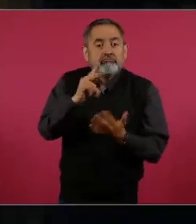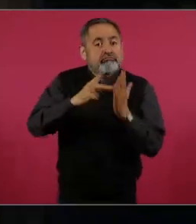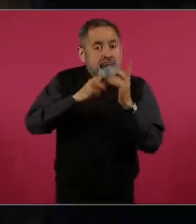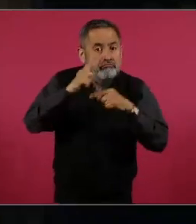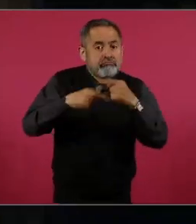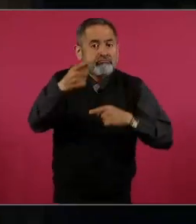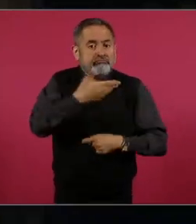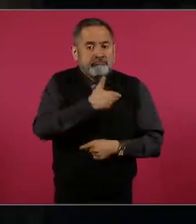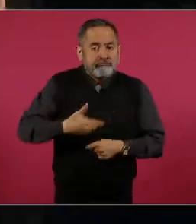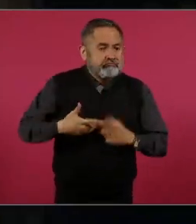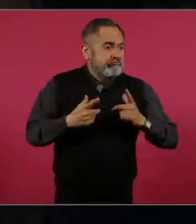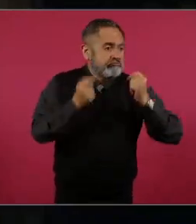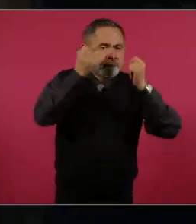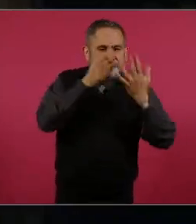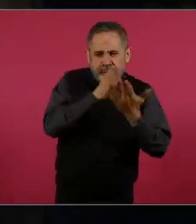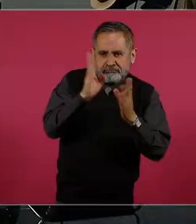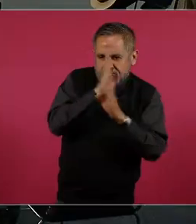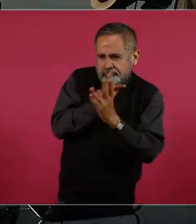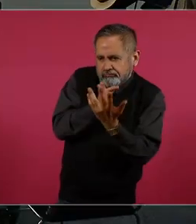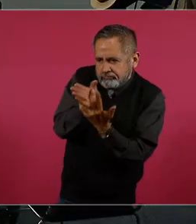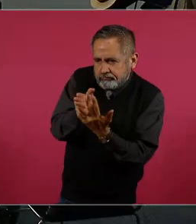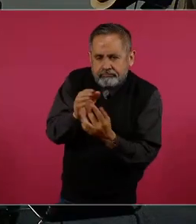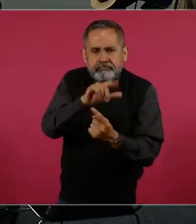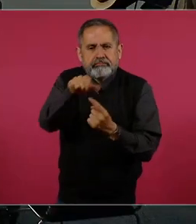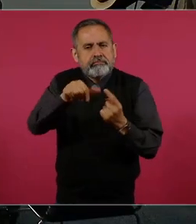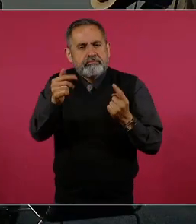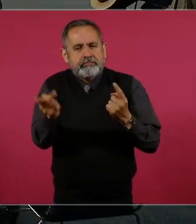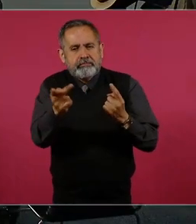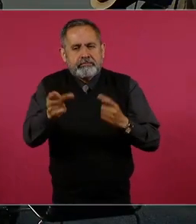Blanca y se diese? Y luego tengo una pregunta más.